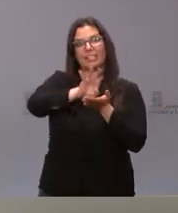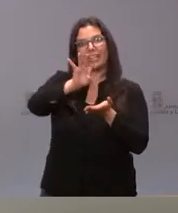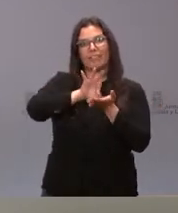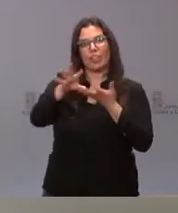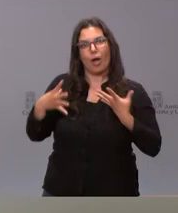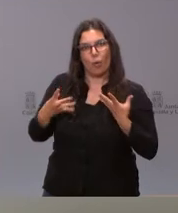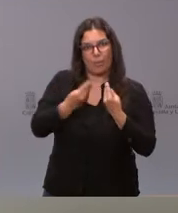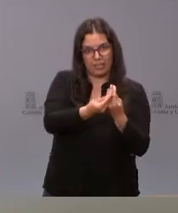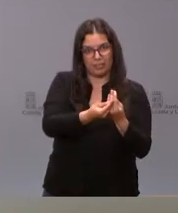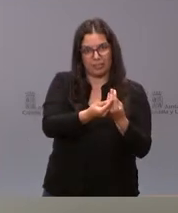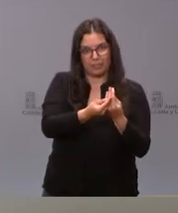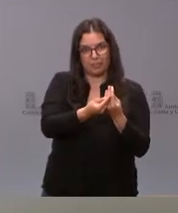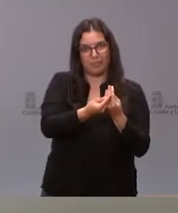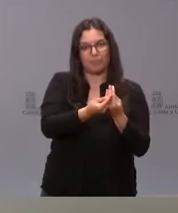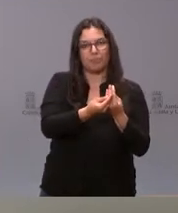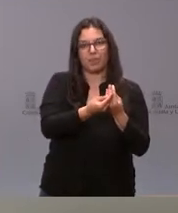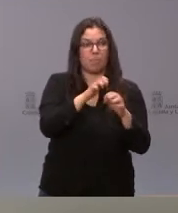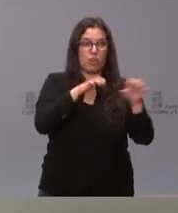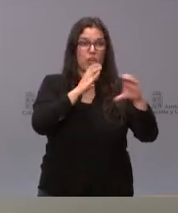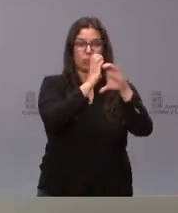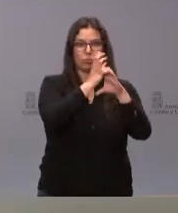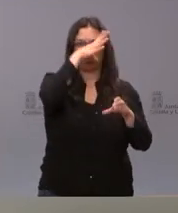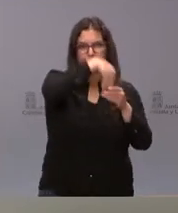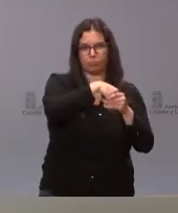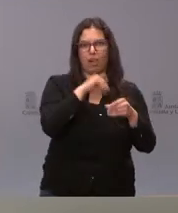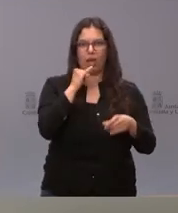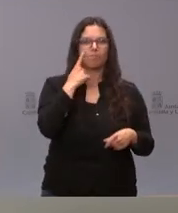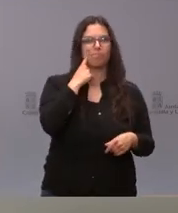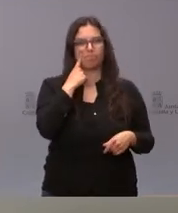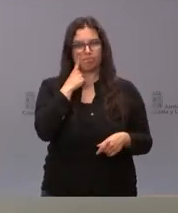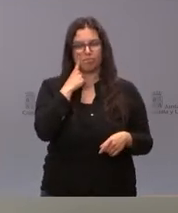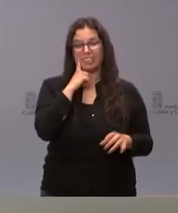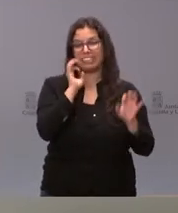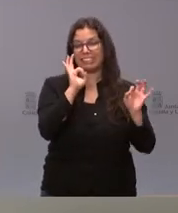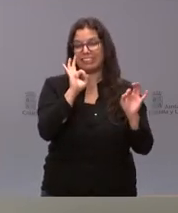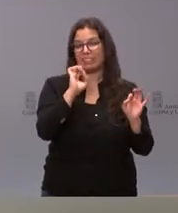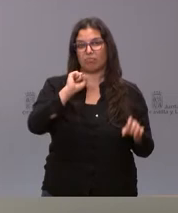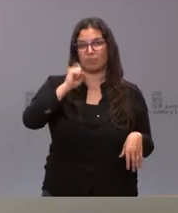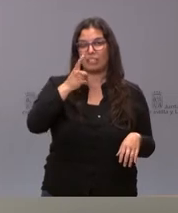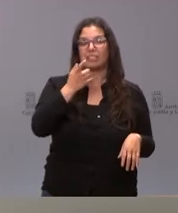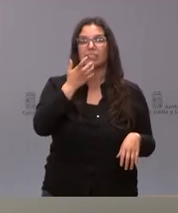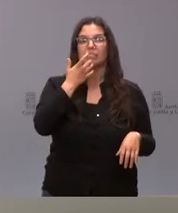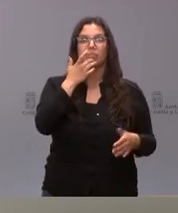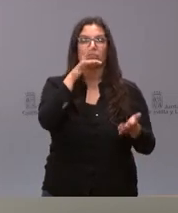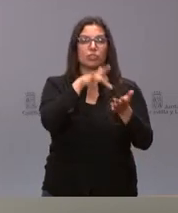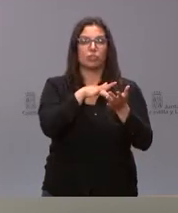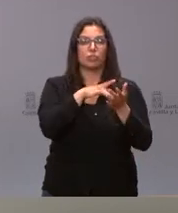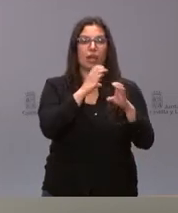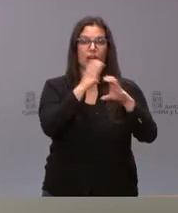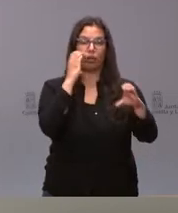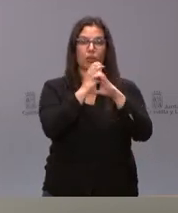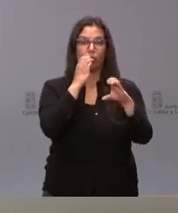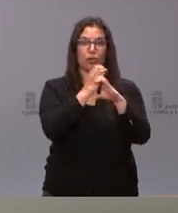acompañantes en la mayor parte de estas rutas, en concreto en aquellas donde hablamos de vehículos de más de siete